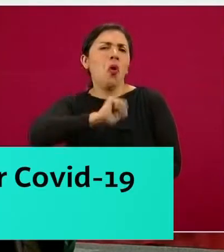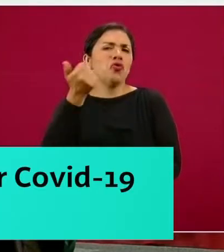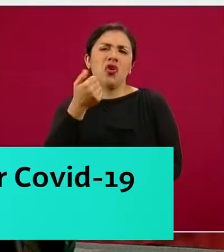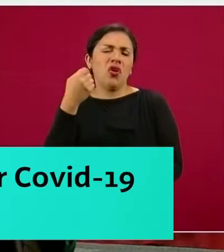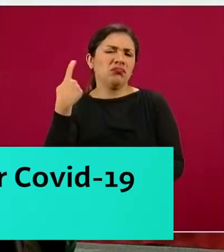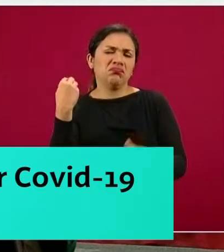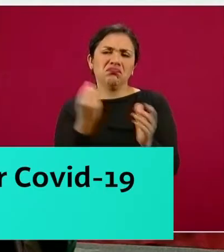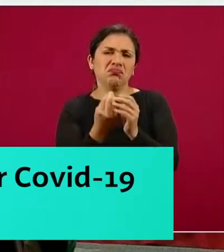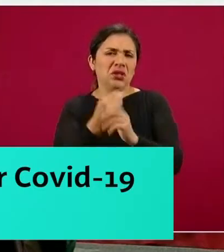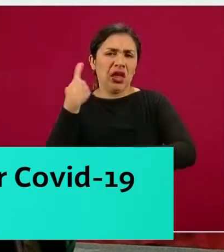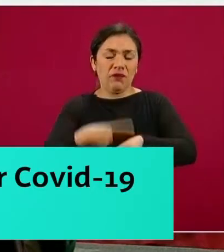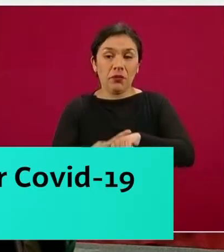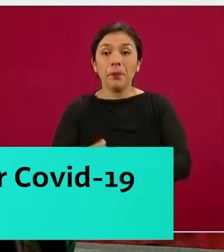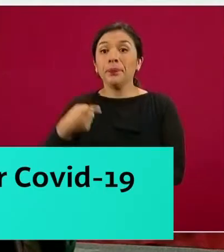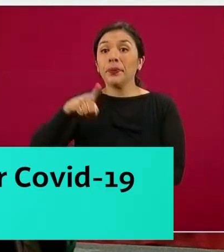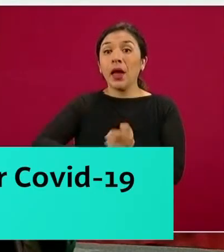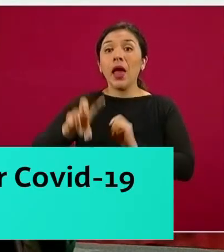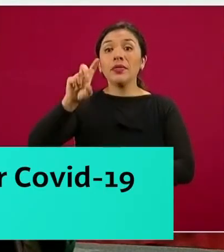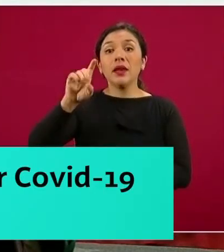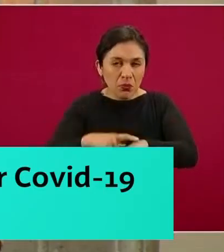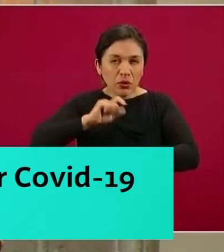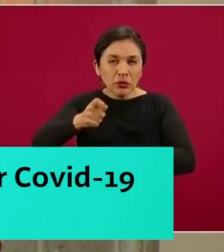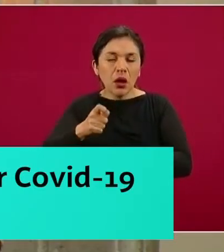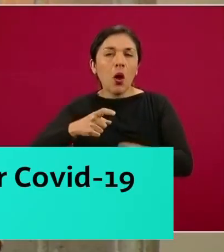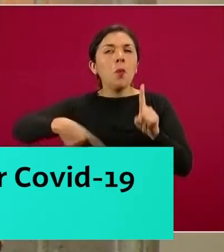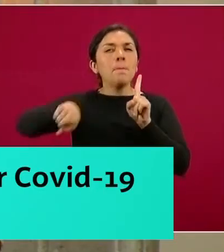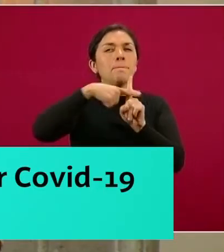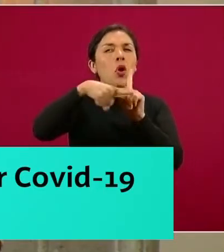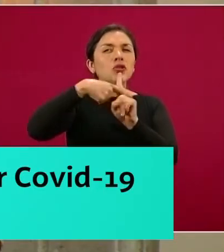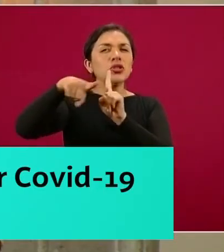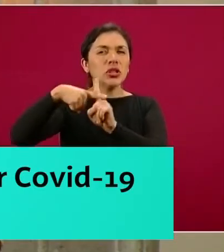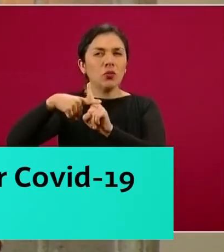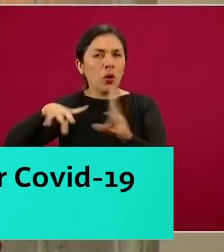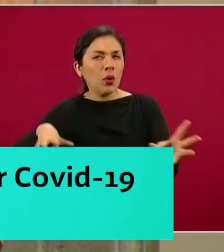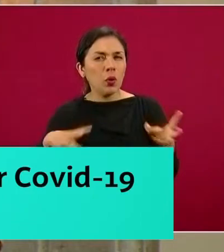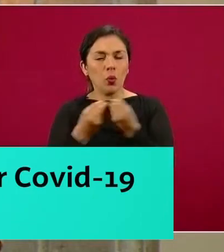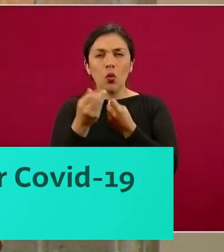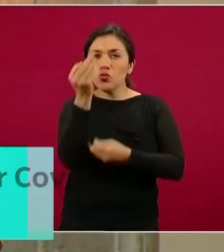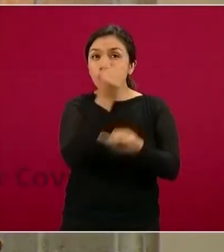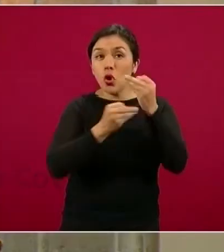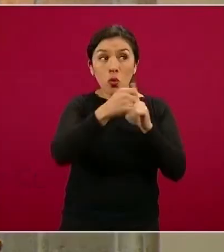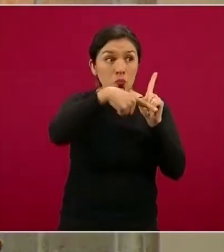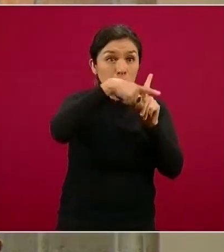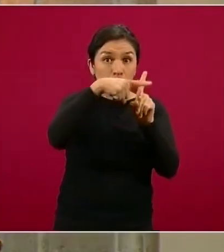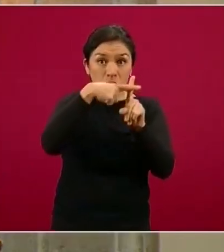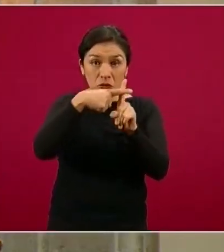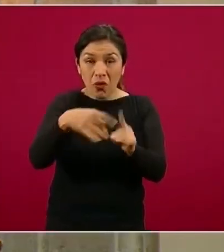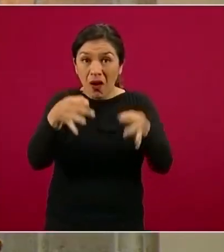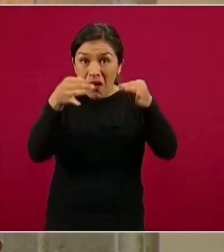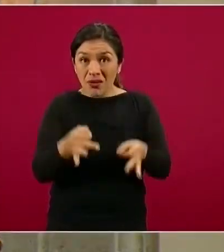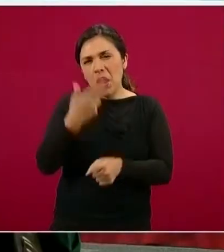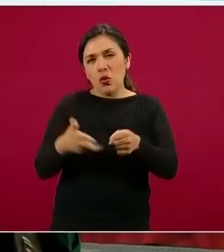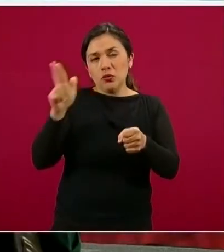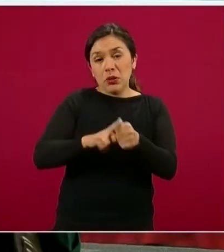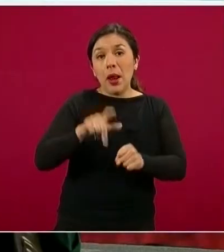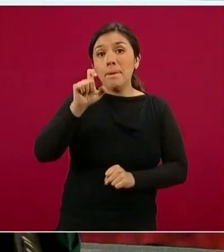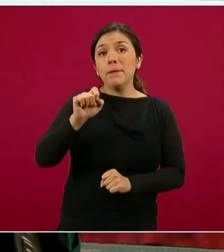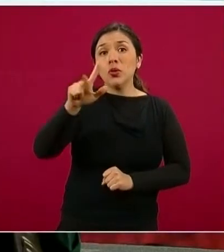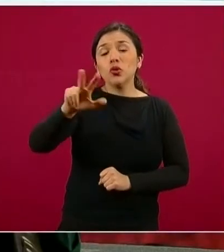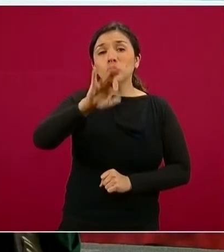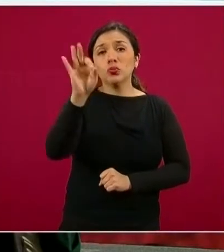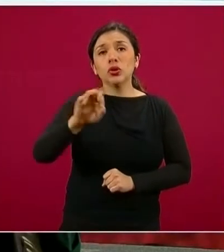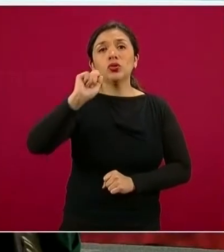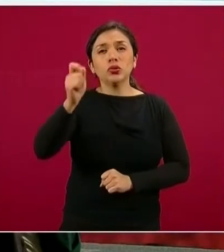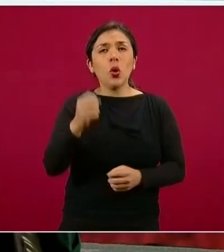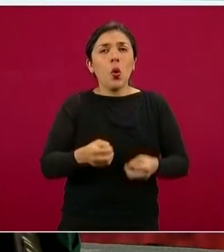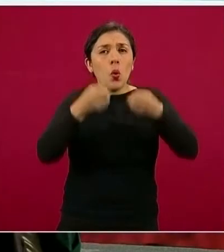camas que cuentan con ventilador respiratorio están ocupadas el 22% de las disponibles. De acuerdo al reporte del director nacional